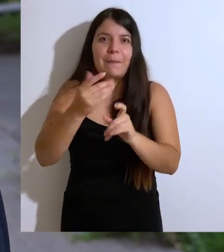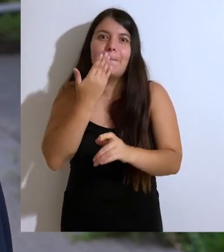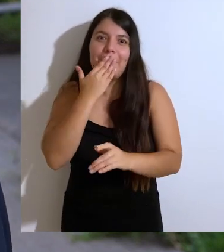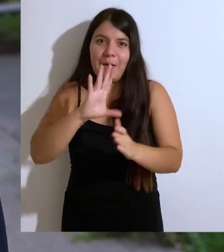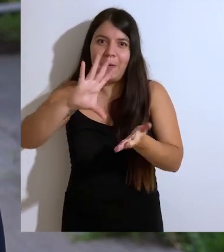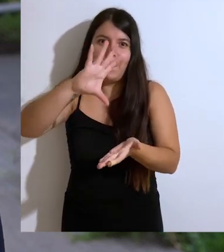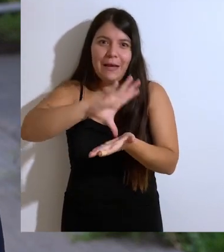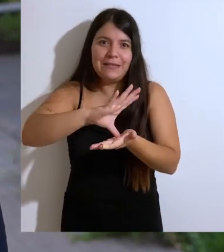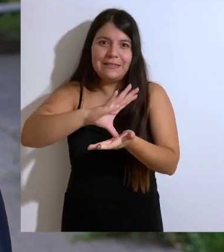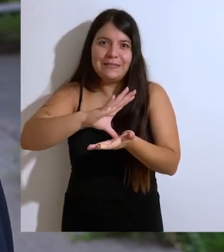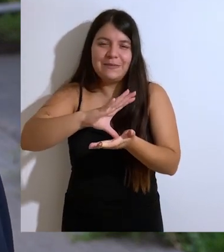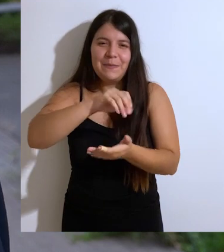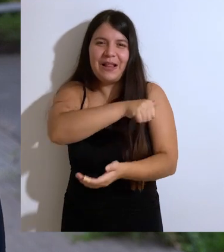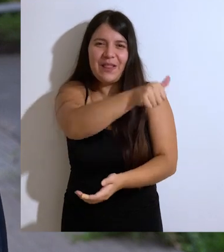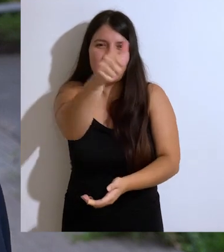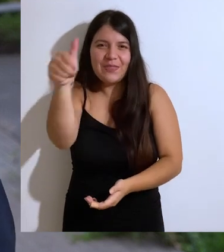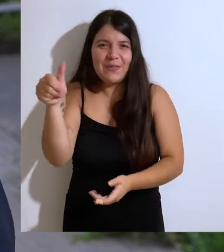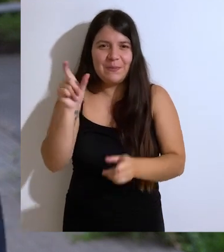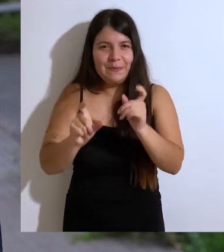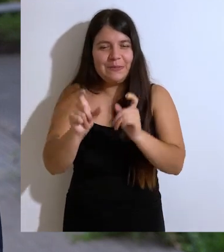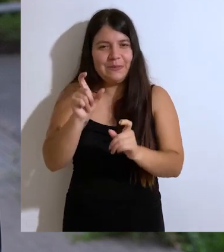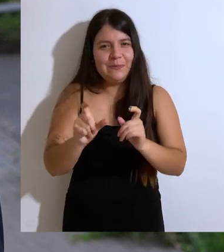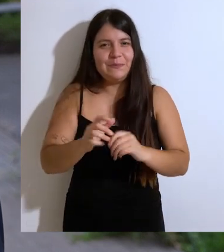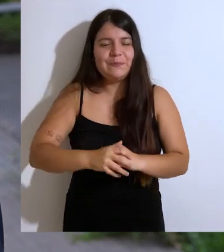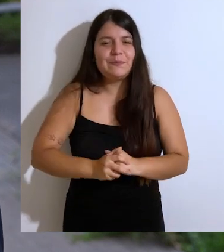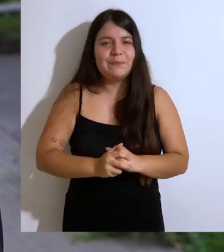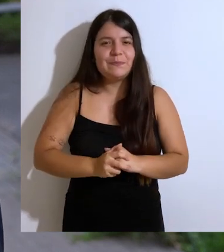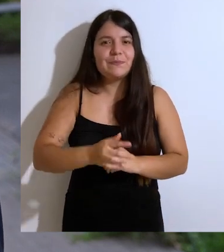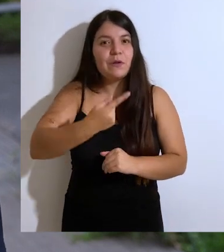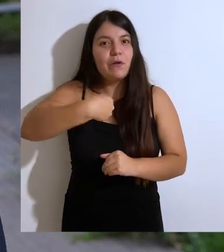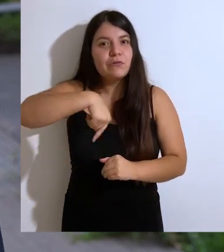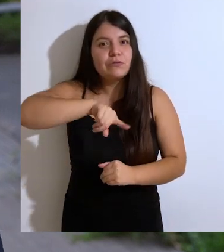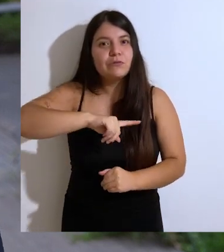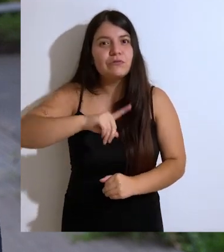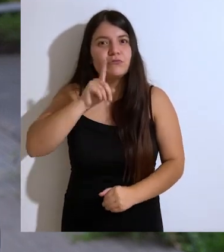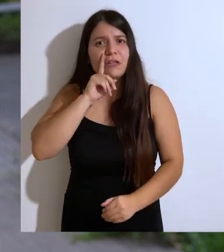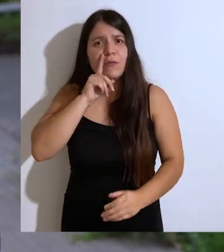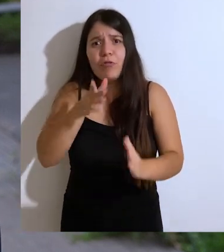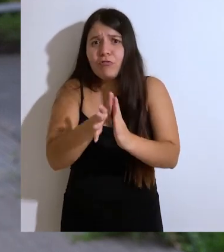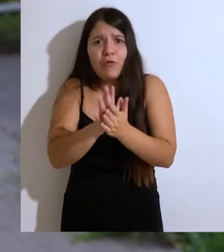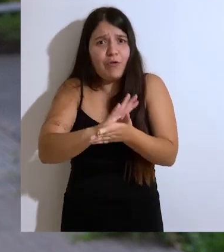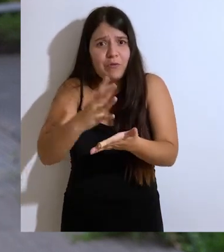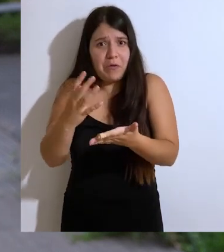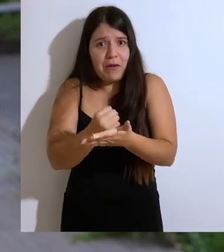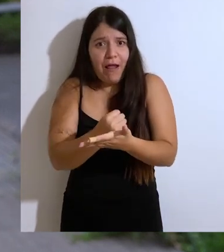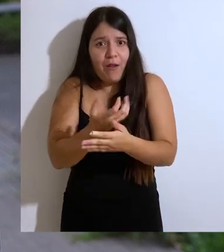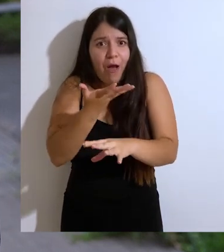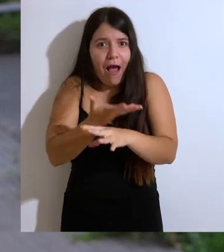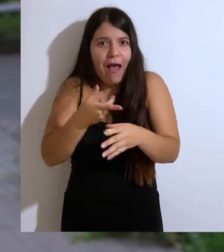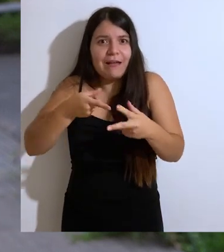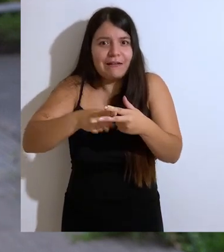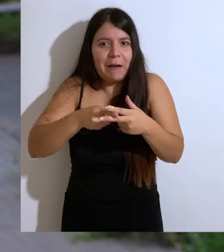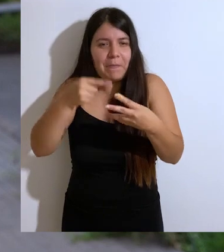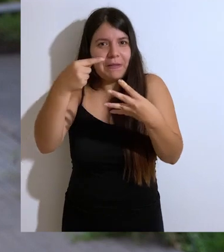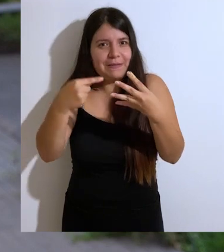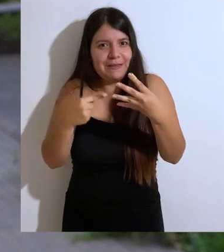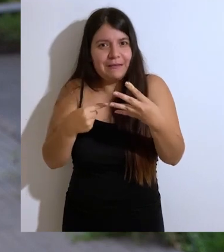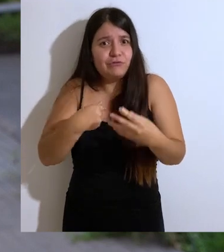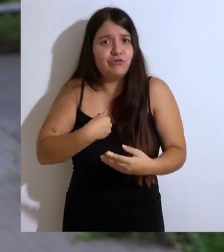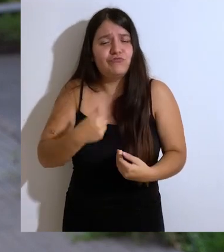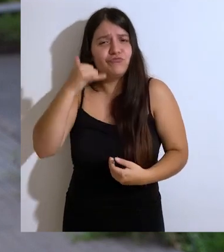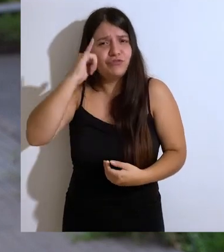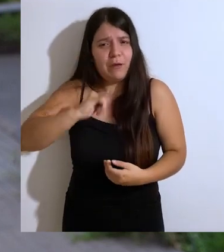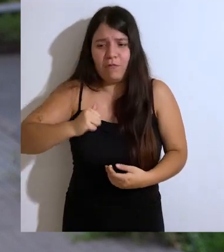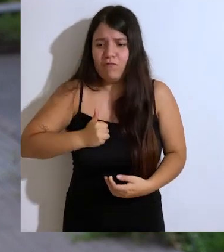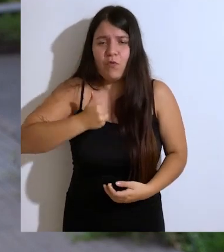de un mejor país para todas y para todos. Tenemos todo para lograrlo y estoy cada día